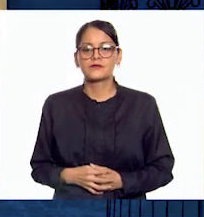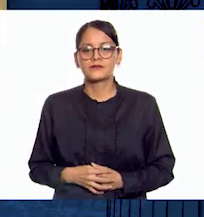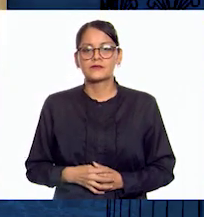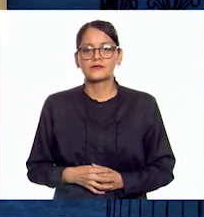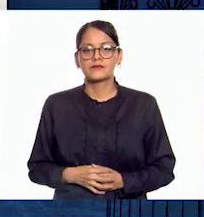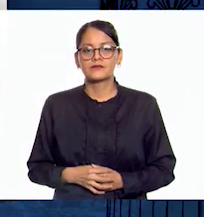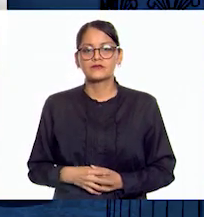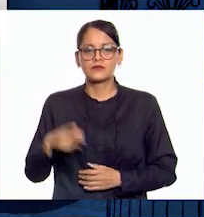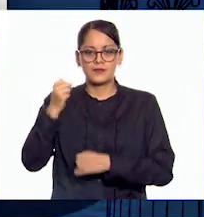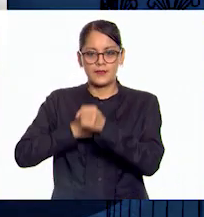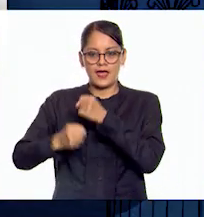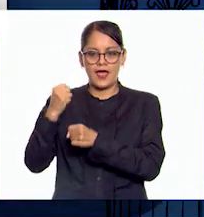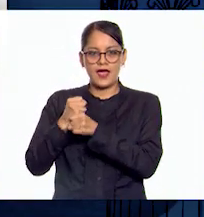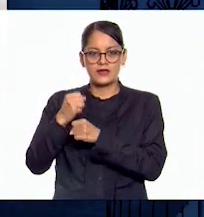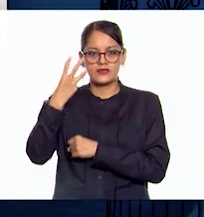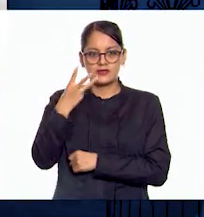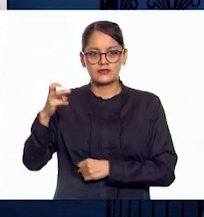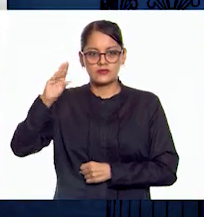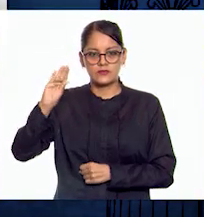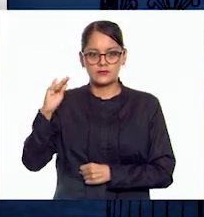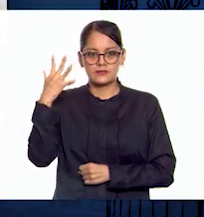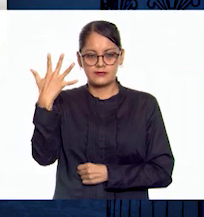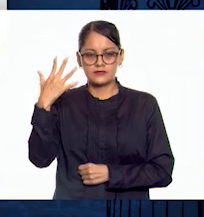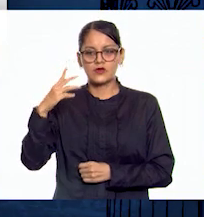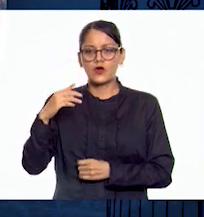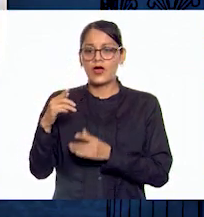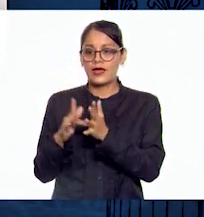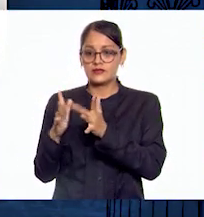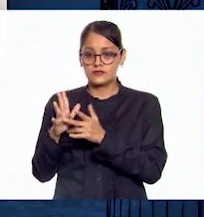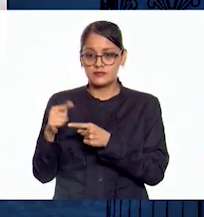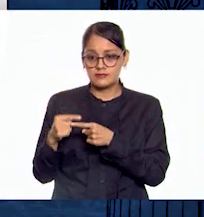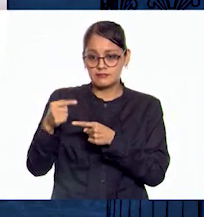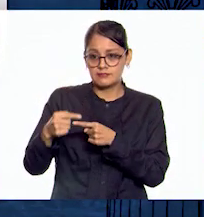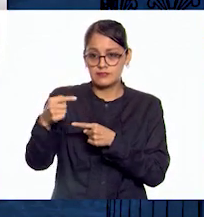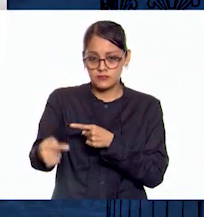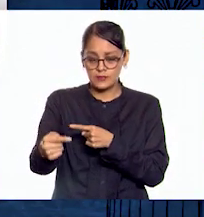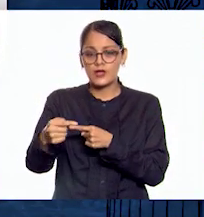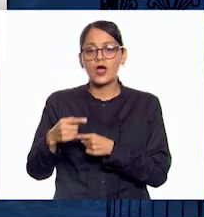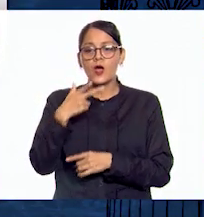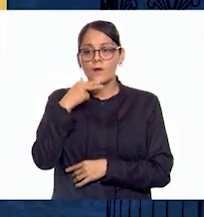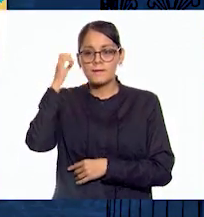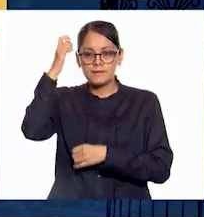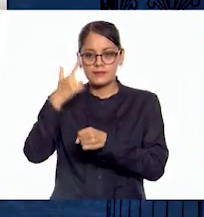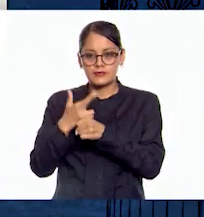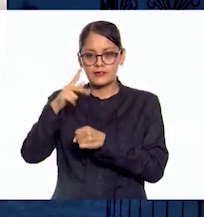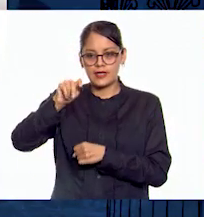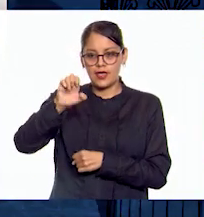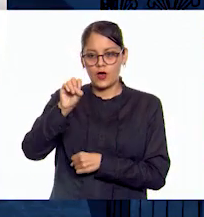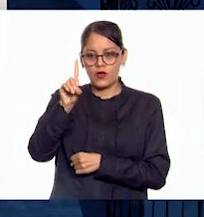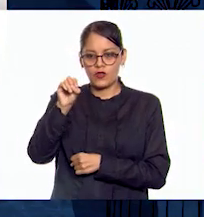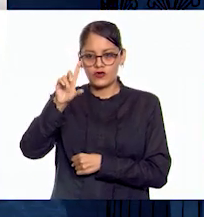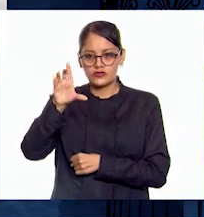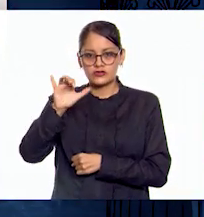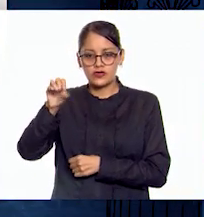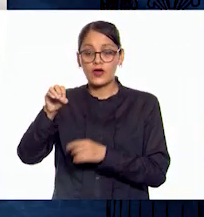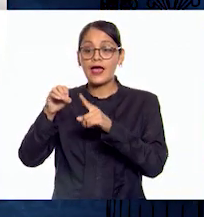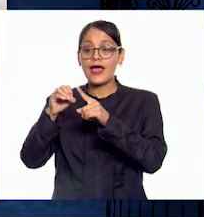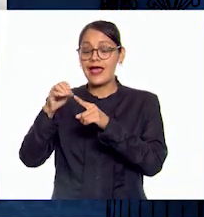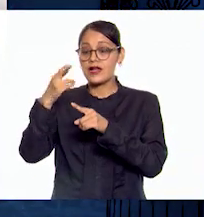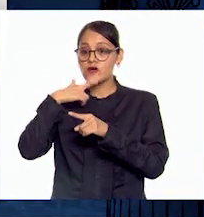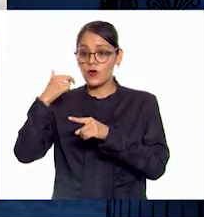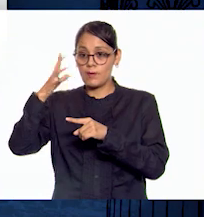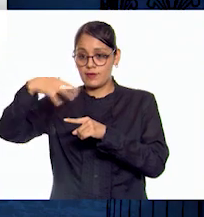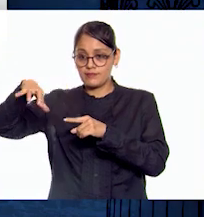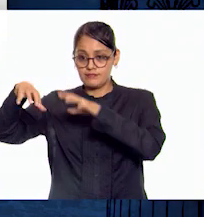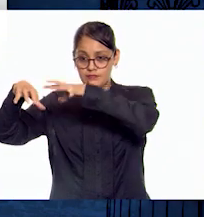En el año 395 d.C., el emperador Teodosio dividió el Imperio Romano en dos,